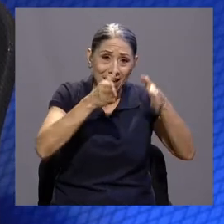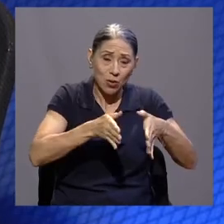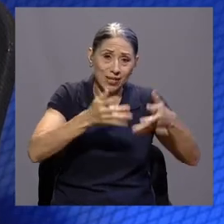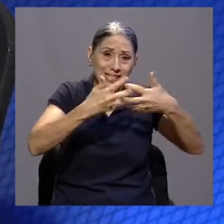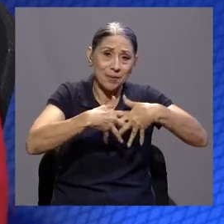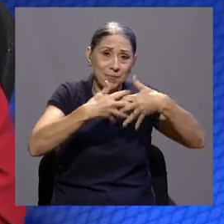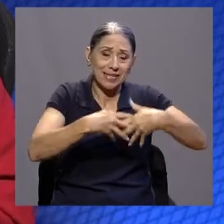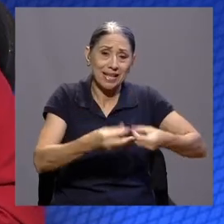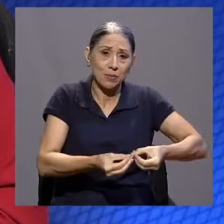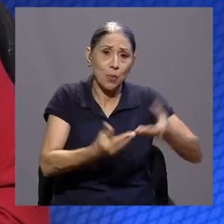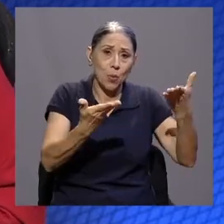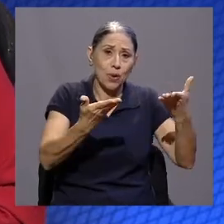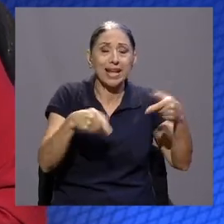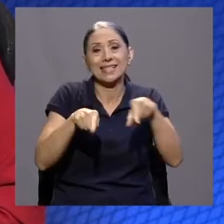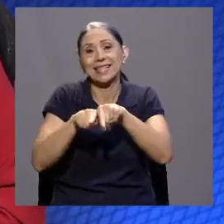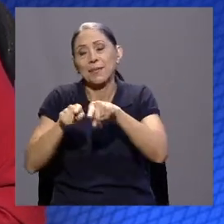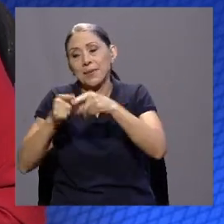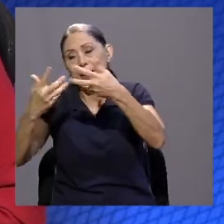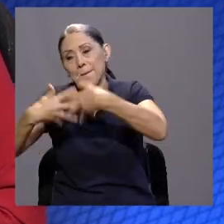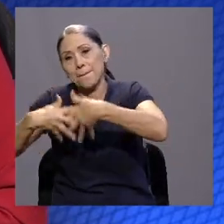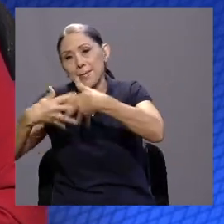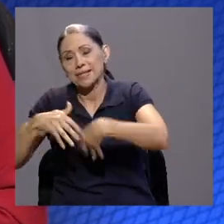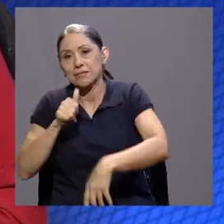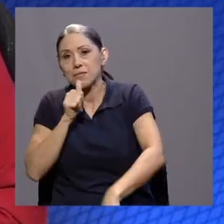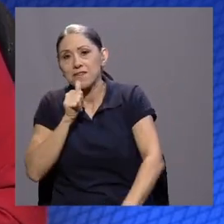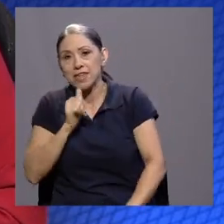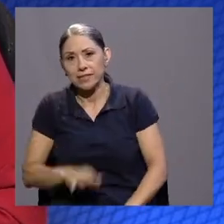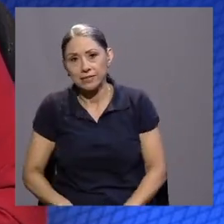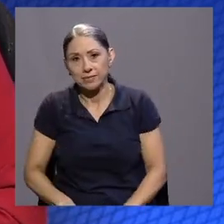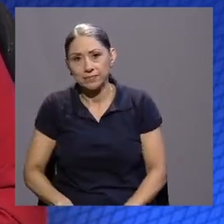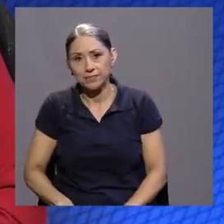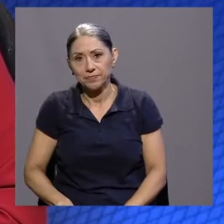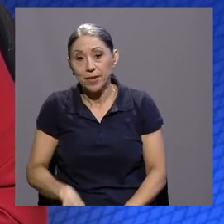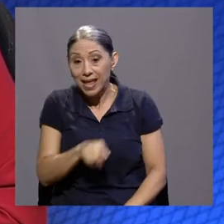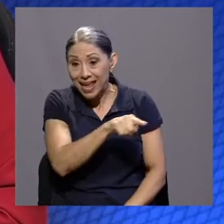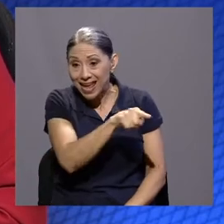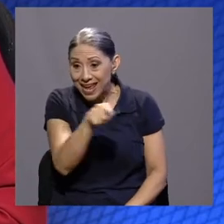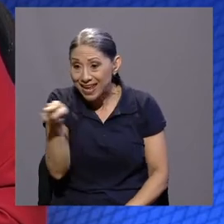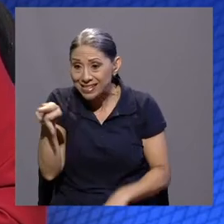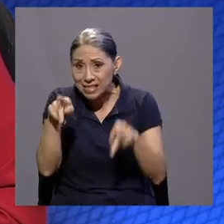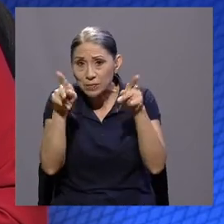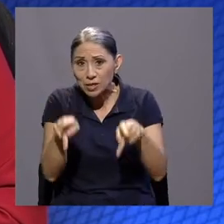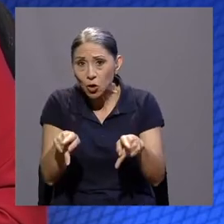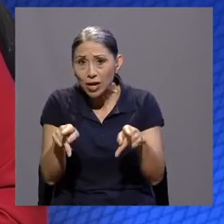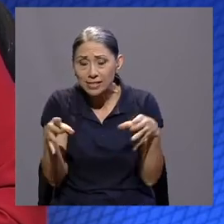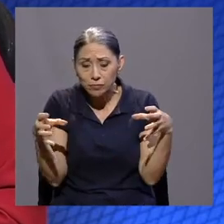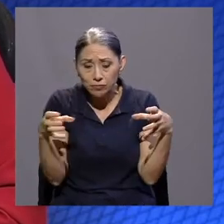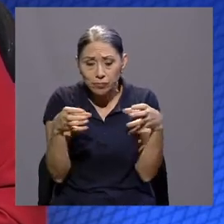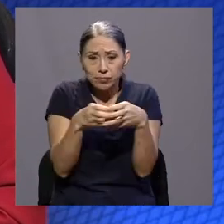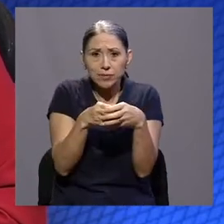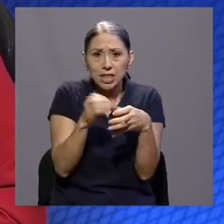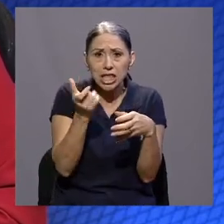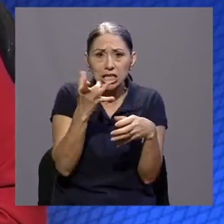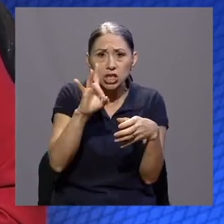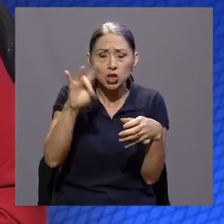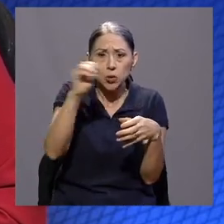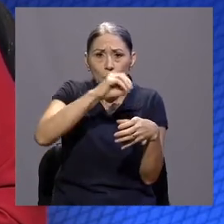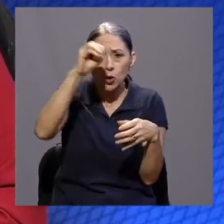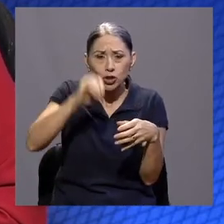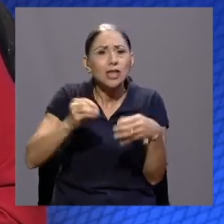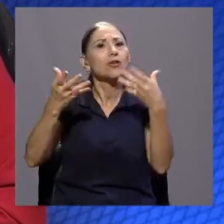públicas como de empresas privadas. Y en esta cantidad de personas se indicó que el 18% ya presentaba